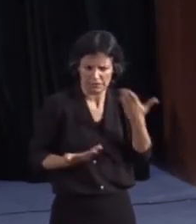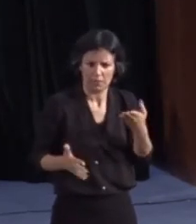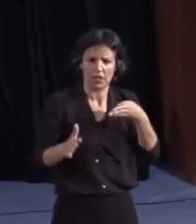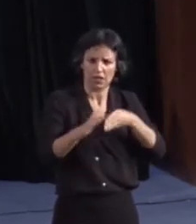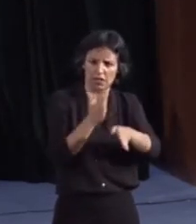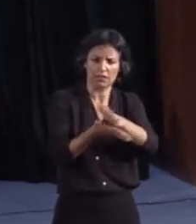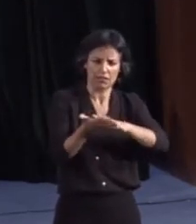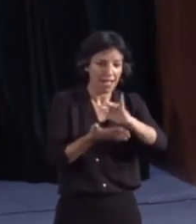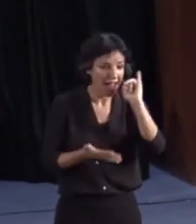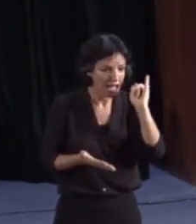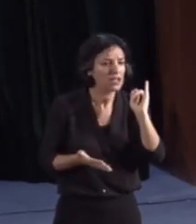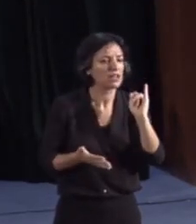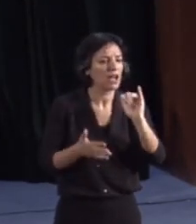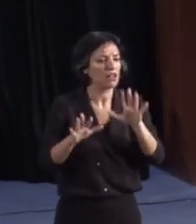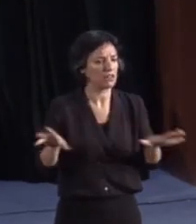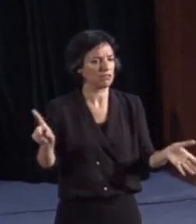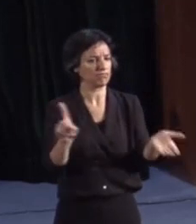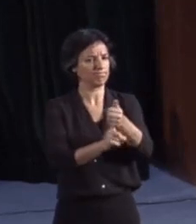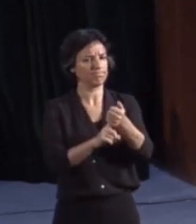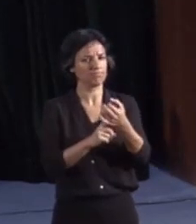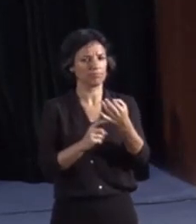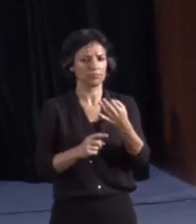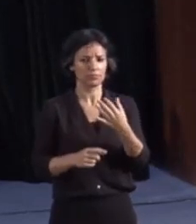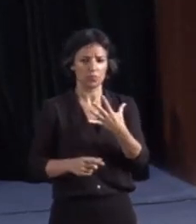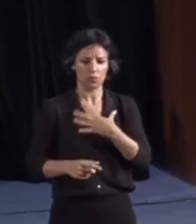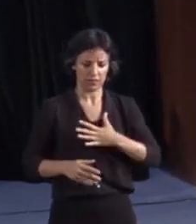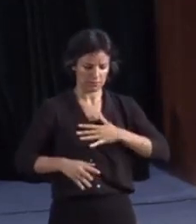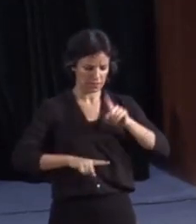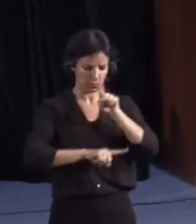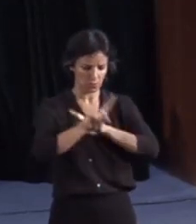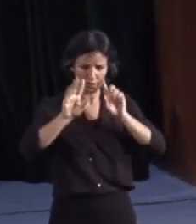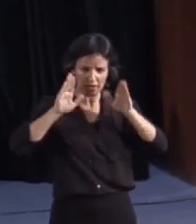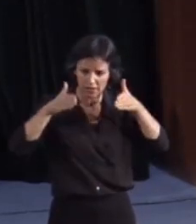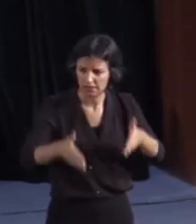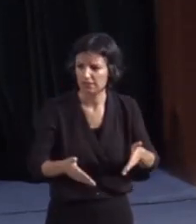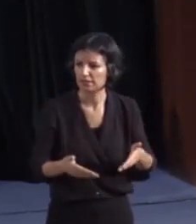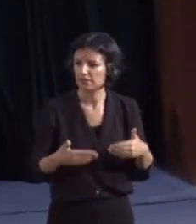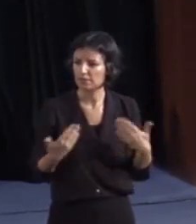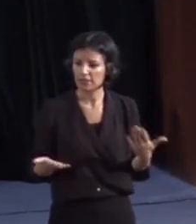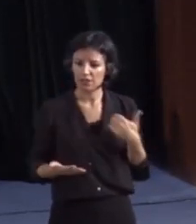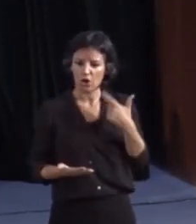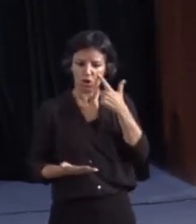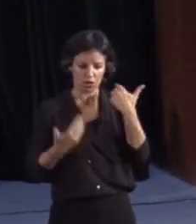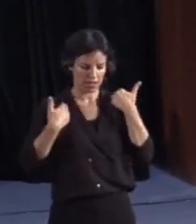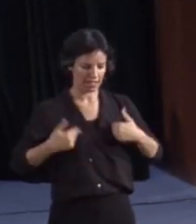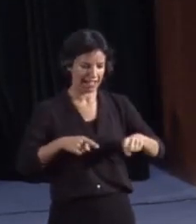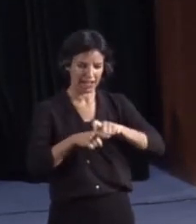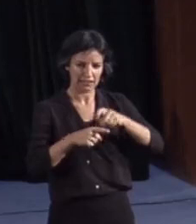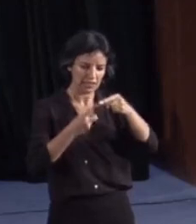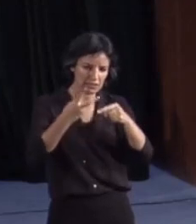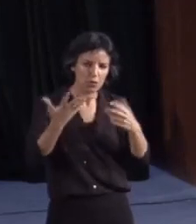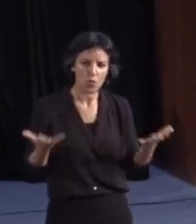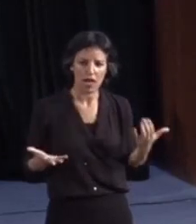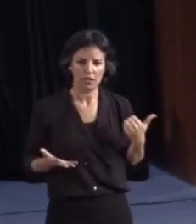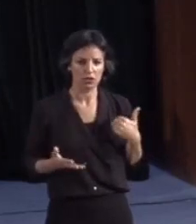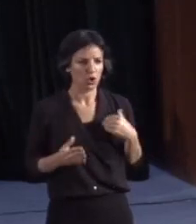consiguen que se aborde su problemática y se conozca cuáles son sus características y su diversidad.